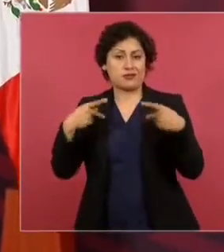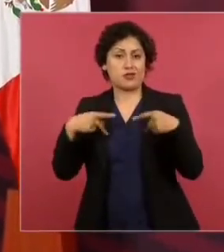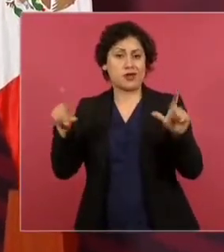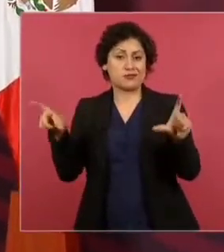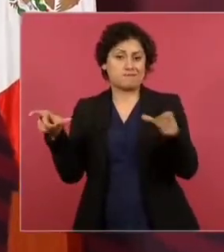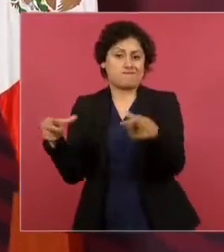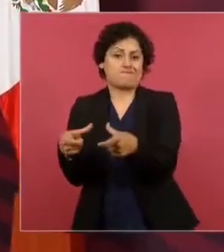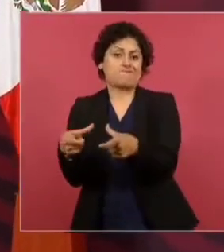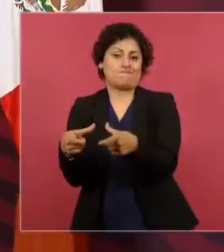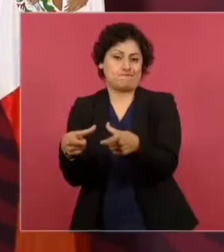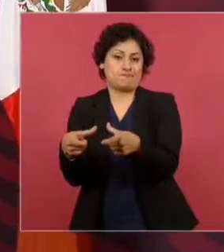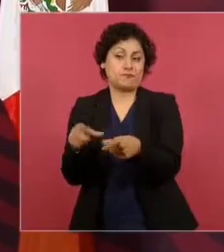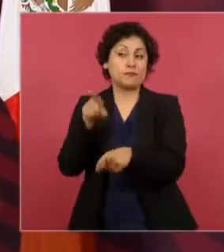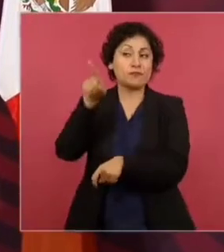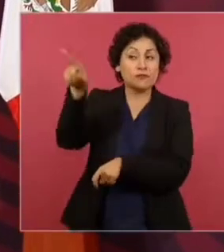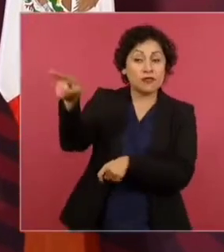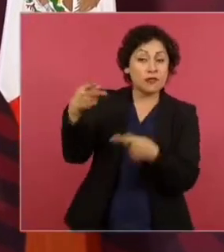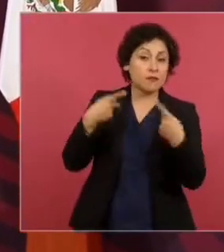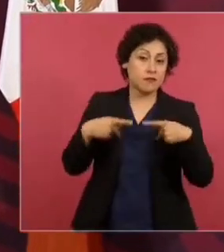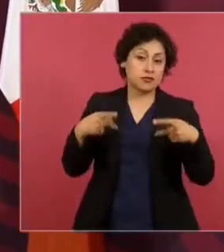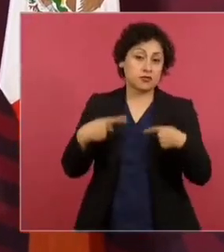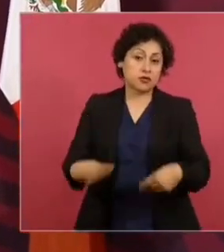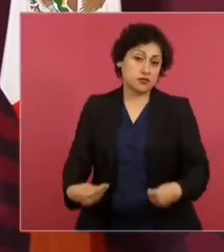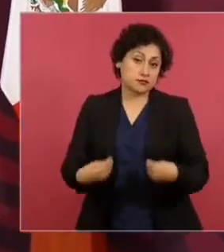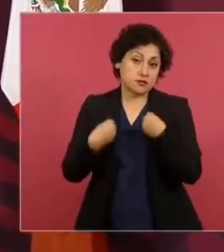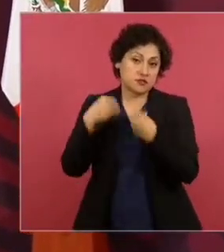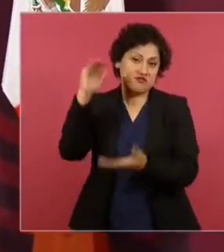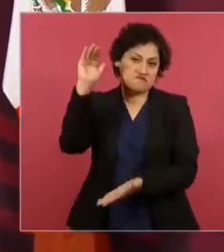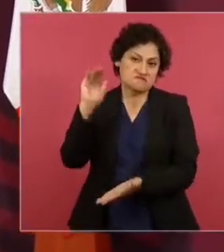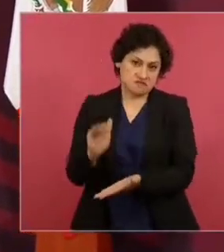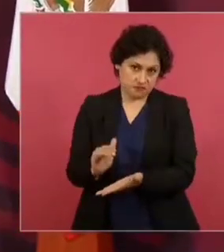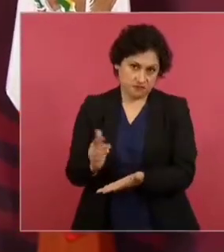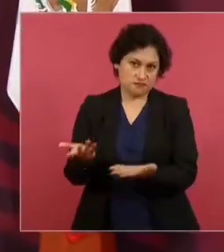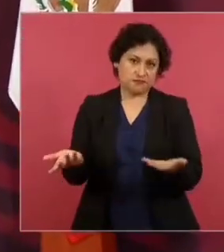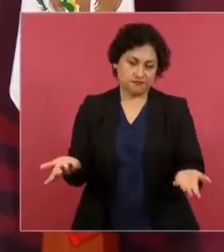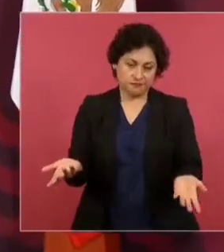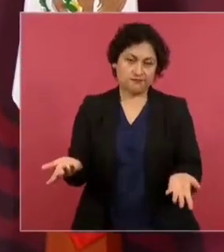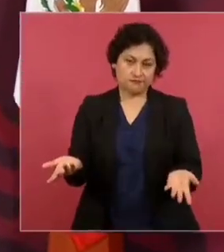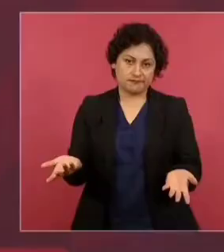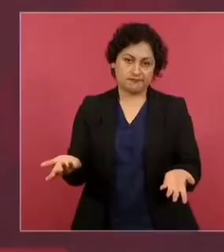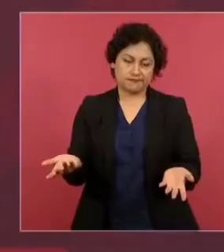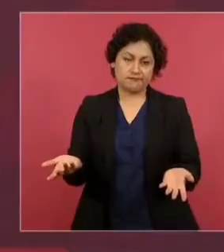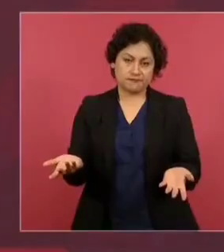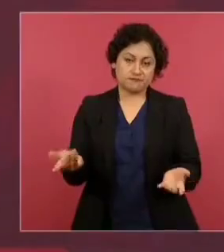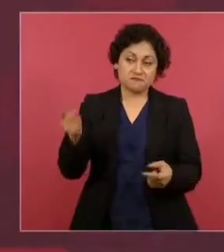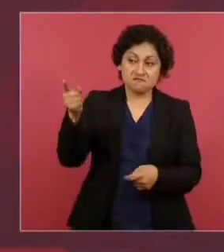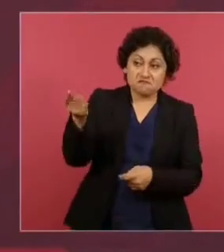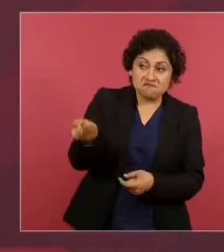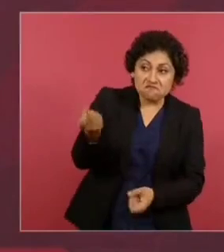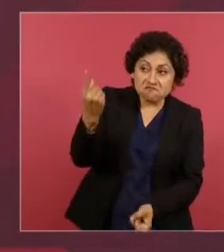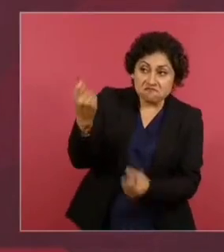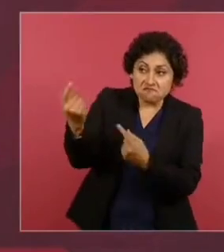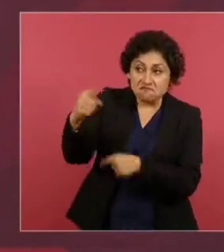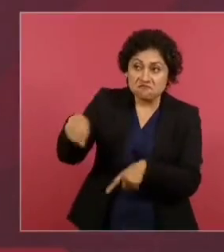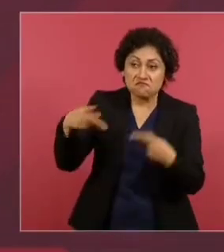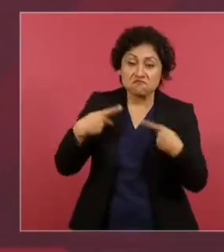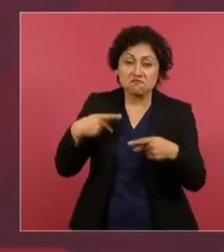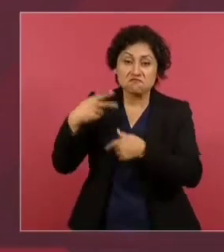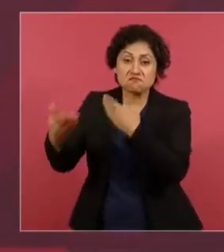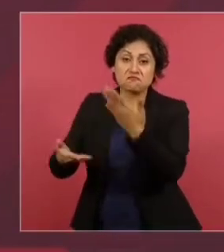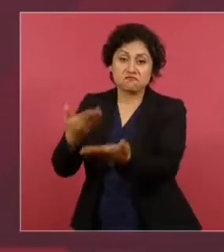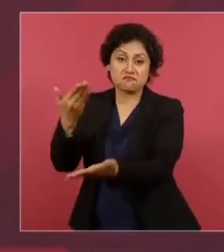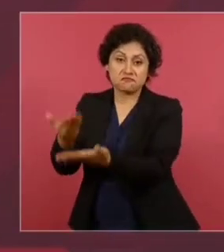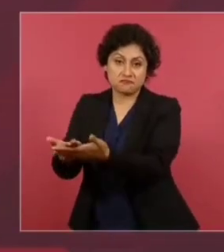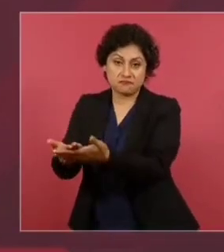porque tiene menos habitantes Dinamarca. Por eso el nuestro va a ser mejor que el de Dinamarca.